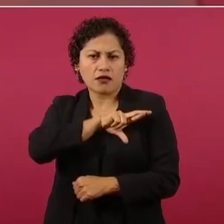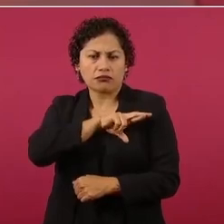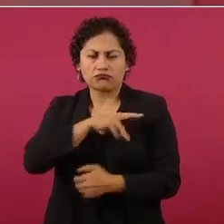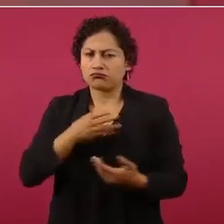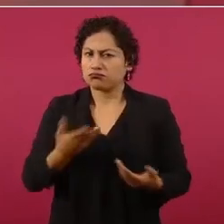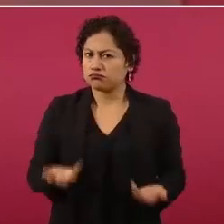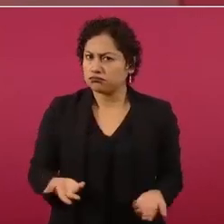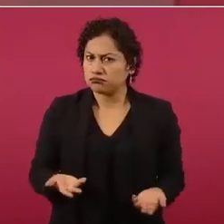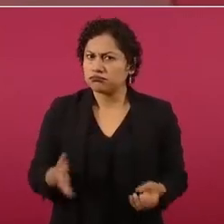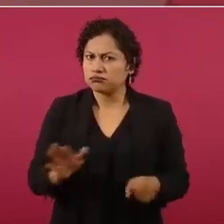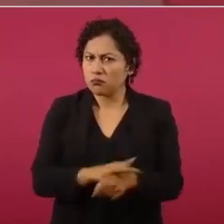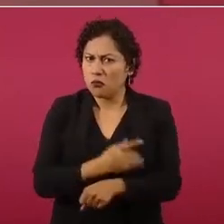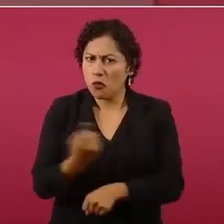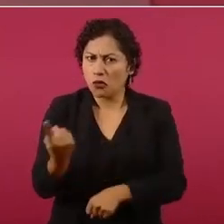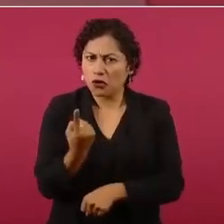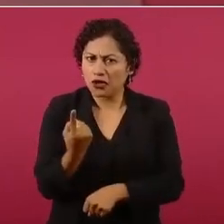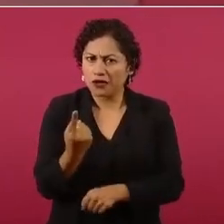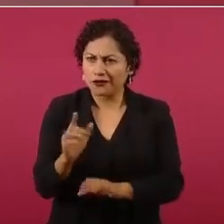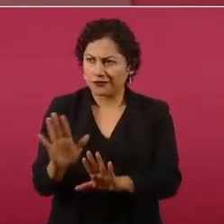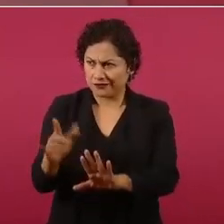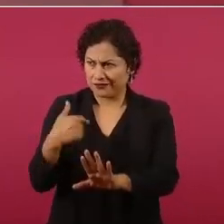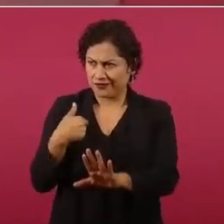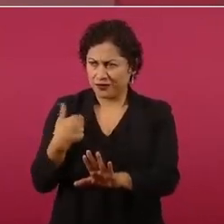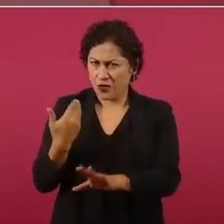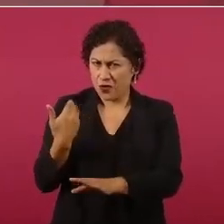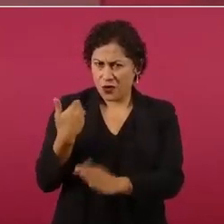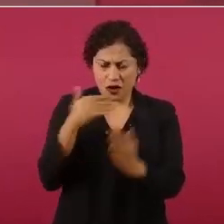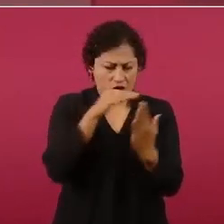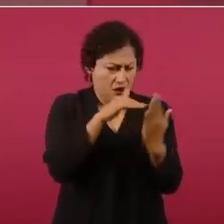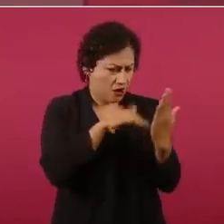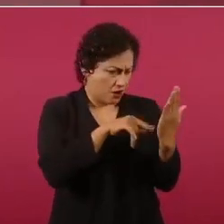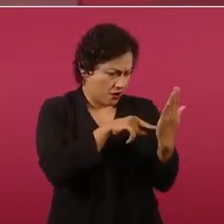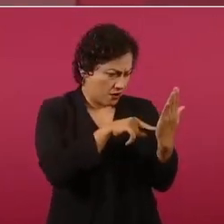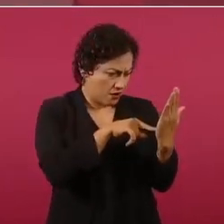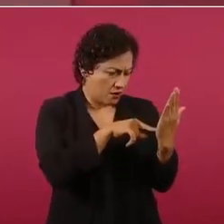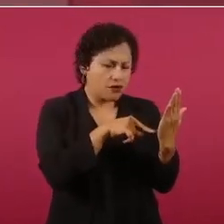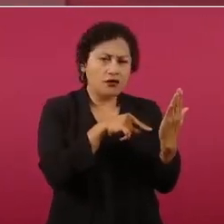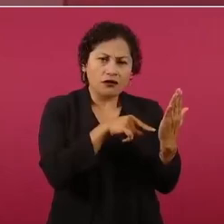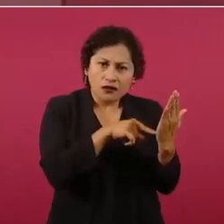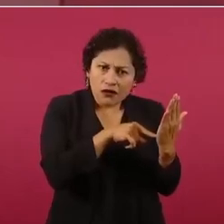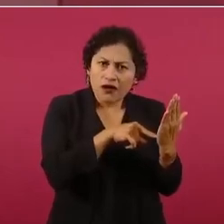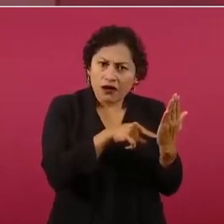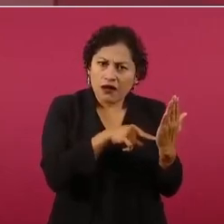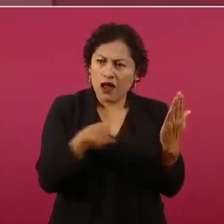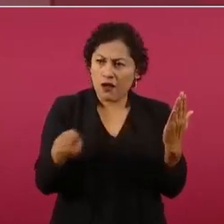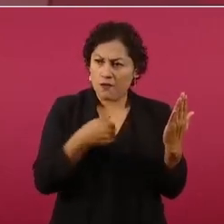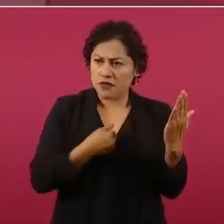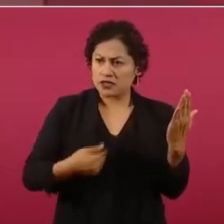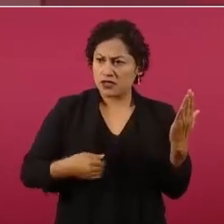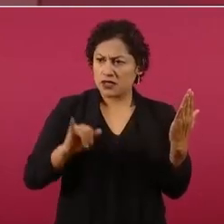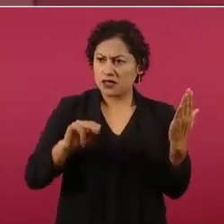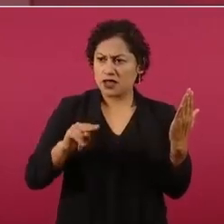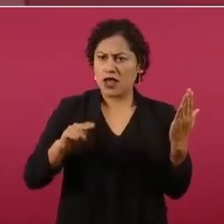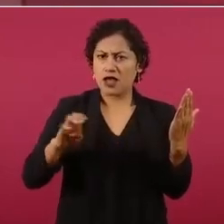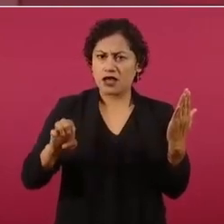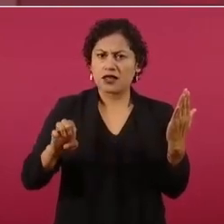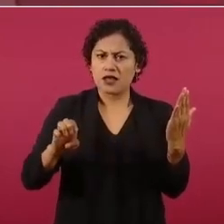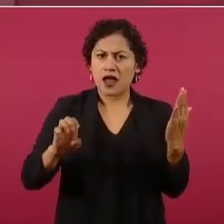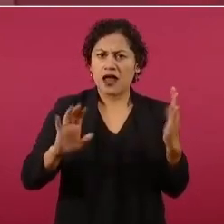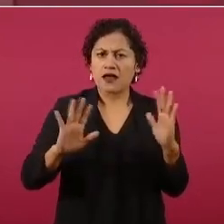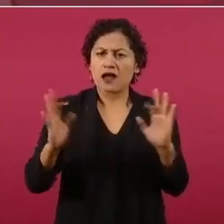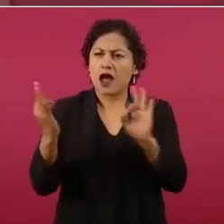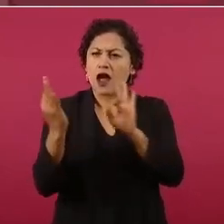Acabo de leer que ya está por irse el presidente del INE y contrató